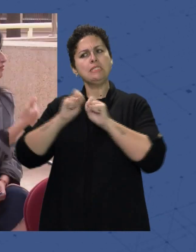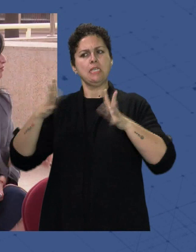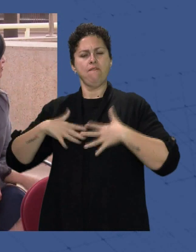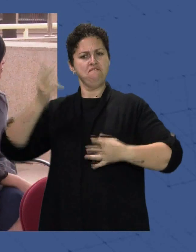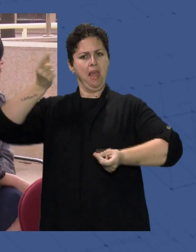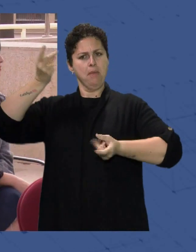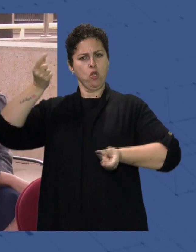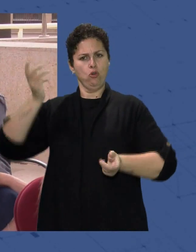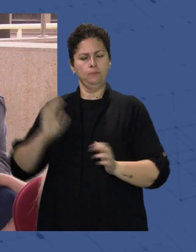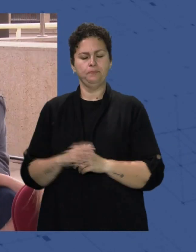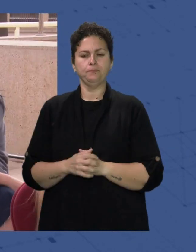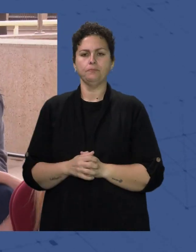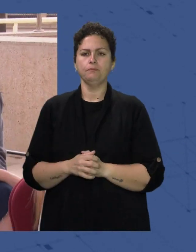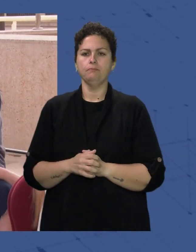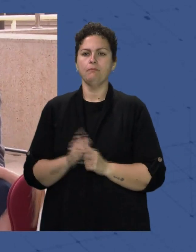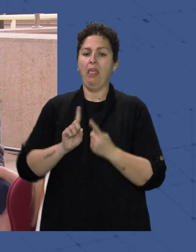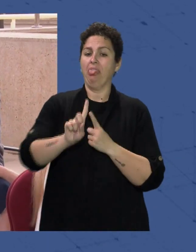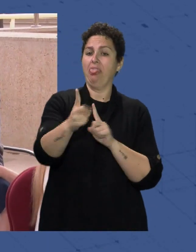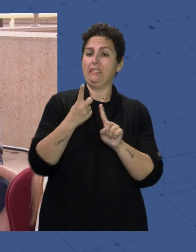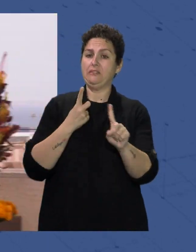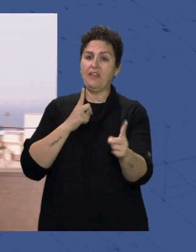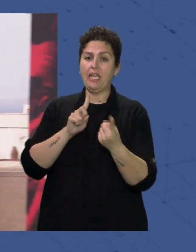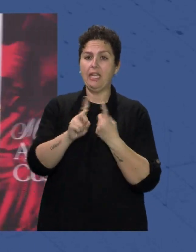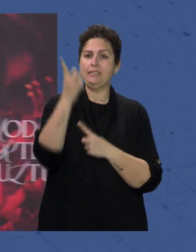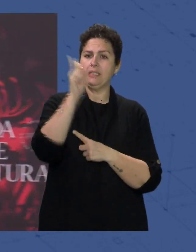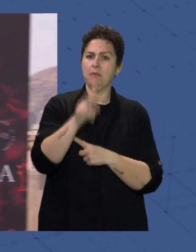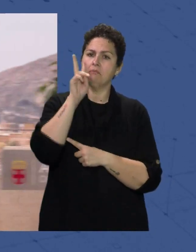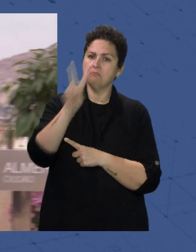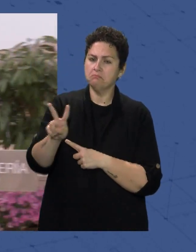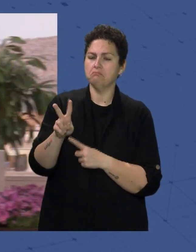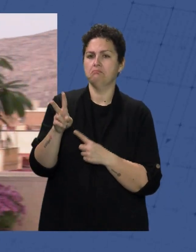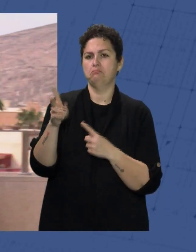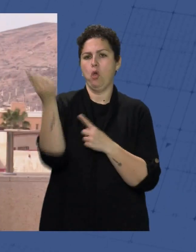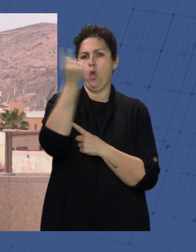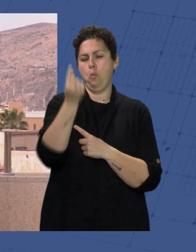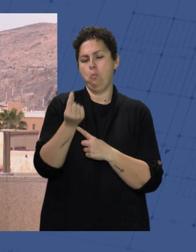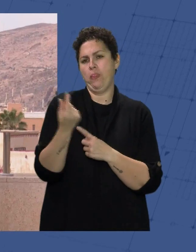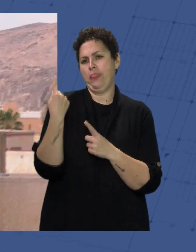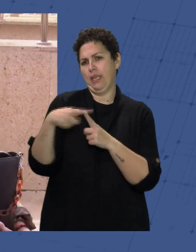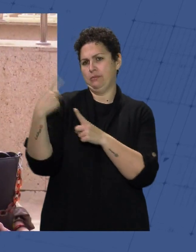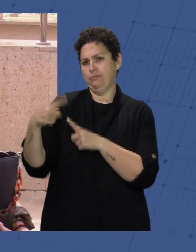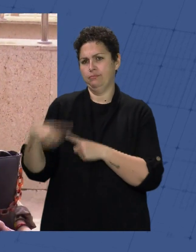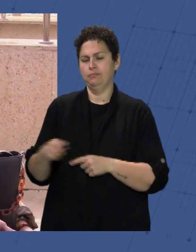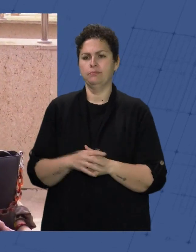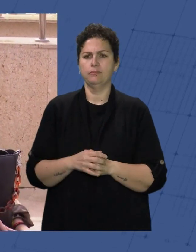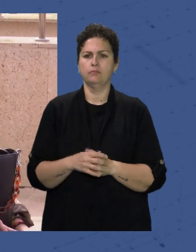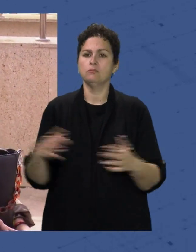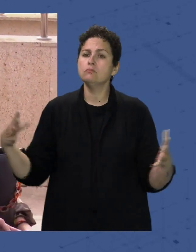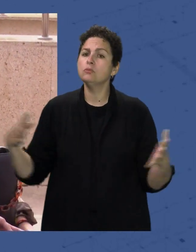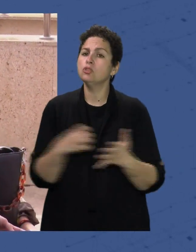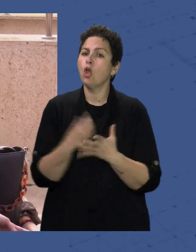flamenca En el desfile veremos también las piezas de Fabiano Zan Sofía Costali O Pilar Dalvat Todo ello